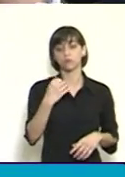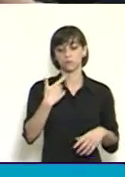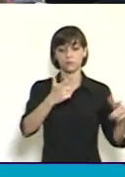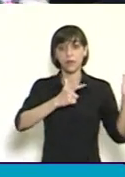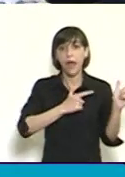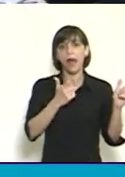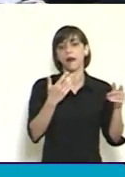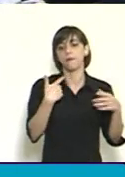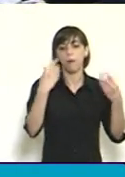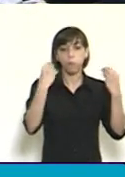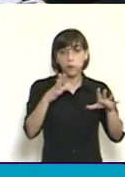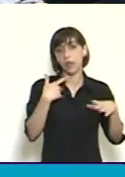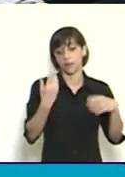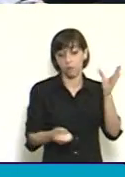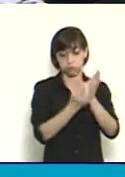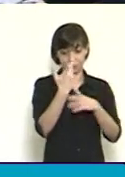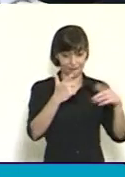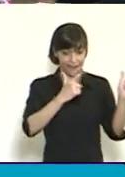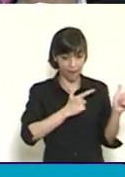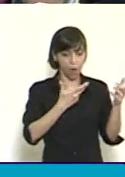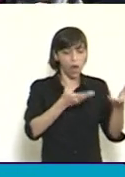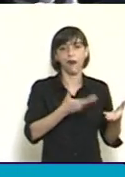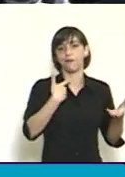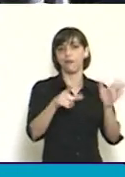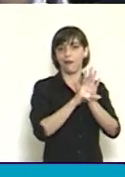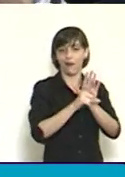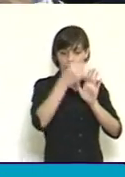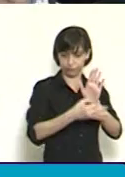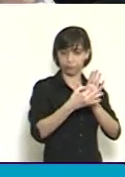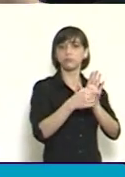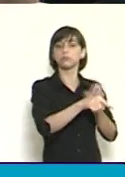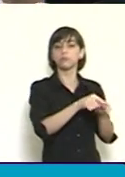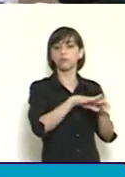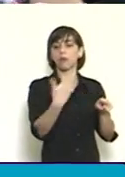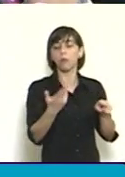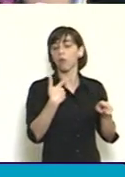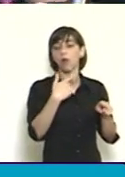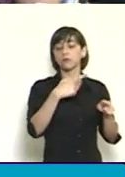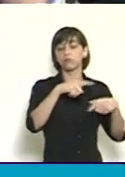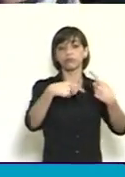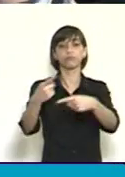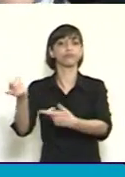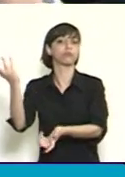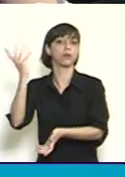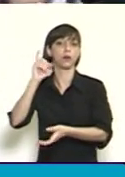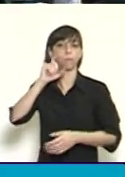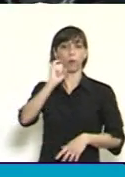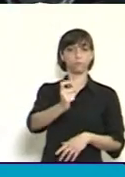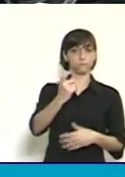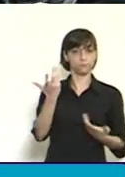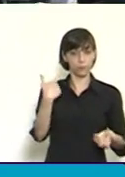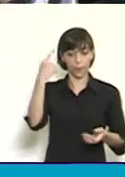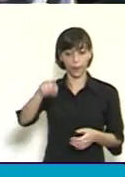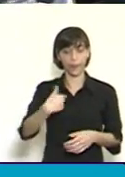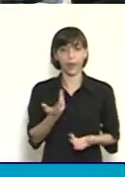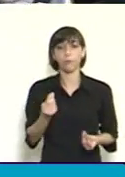y después se ilegalizan y que ese circuito de ilegalización se alimenta sobre todo si el Estado está ausente